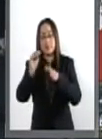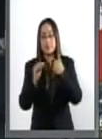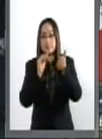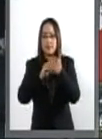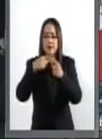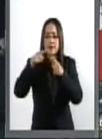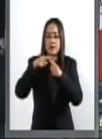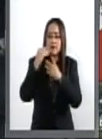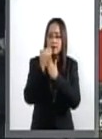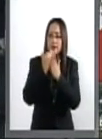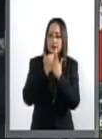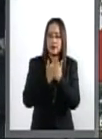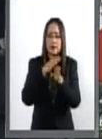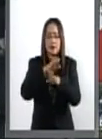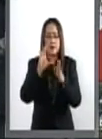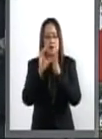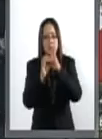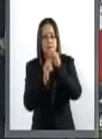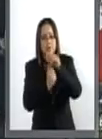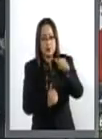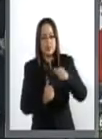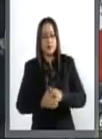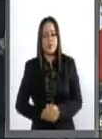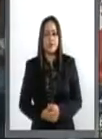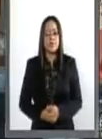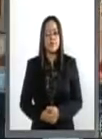diversas disposiciones constitucionales.